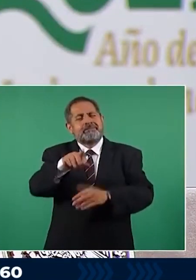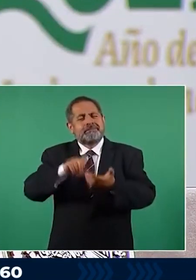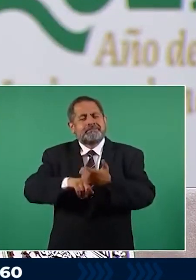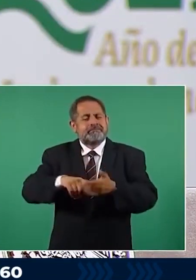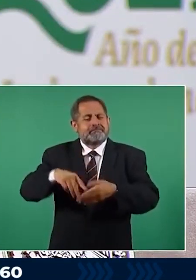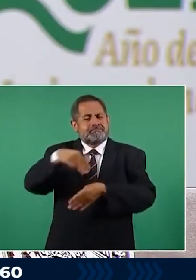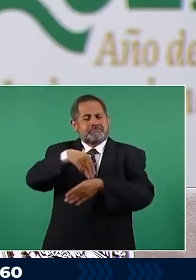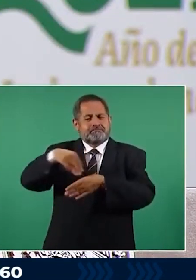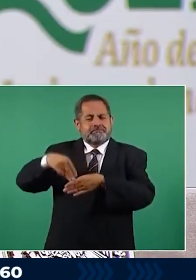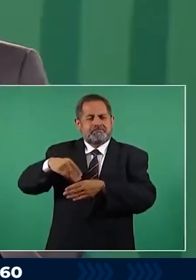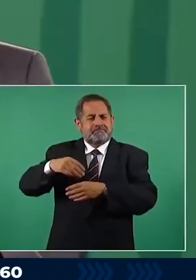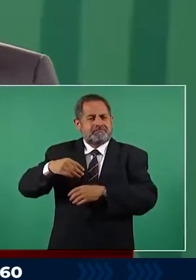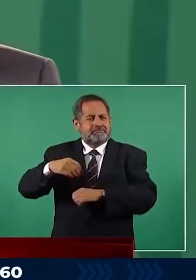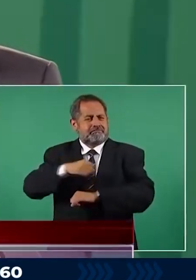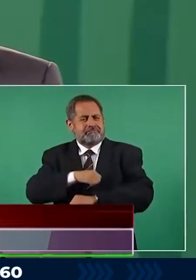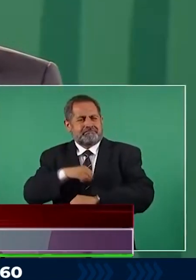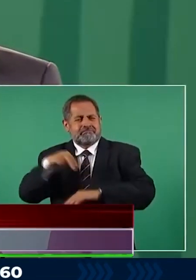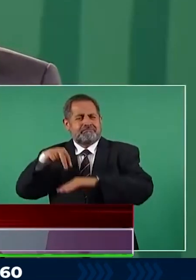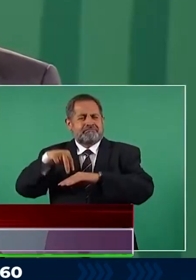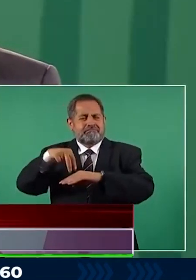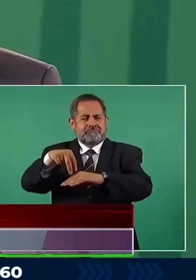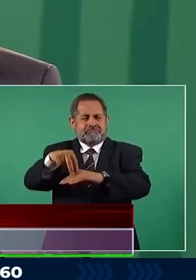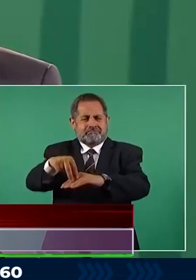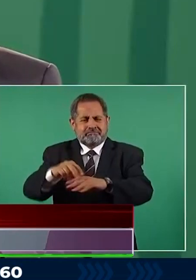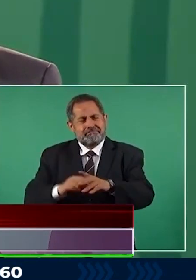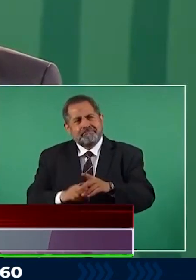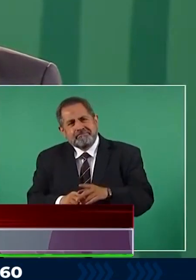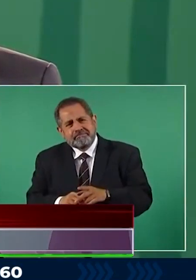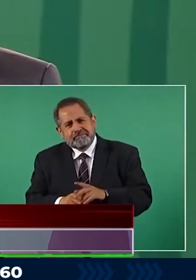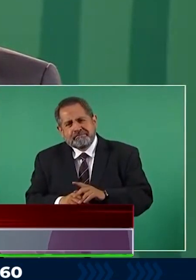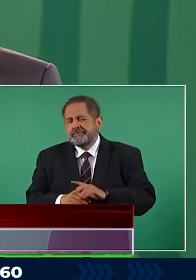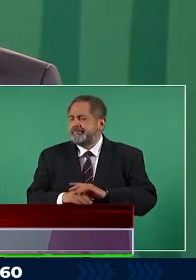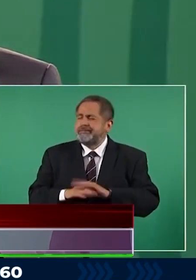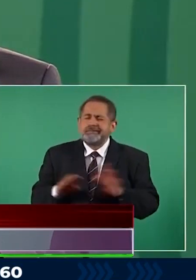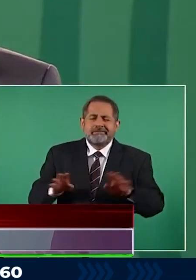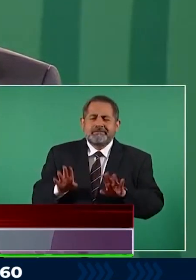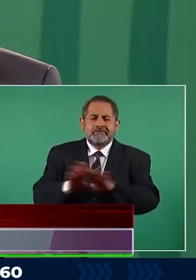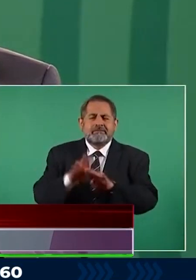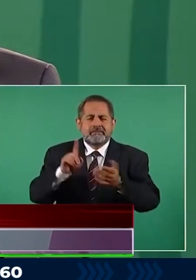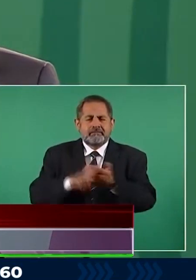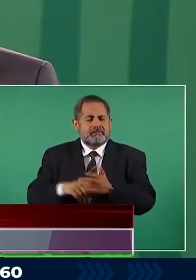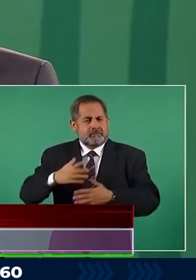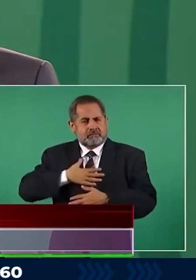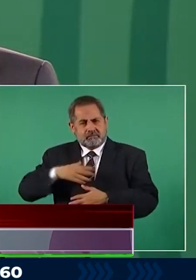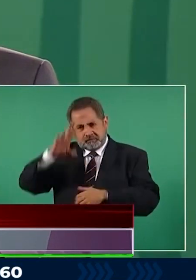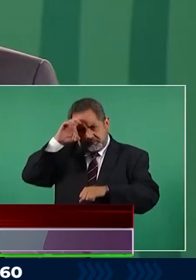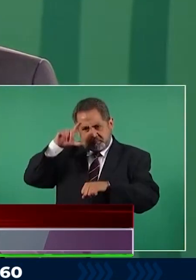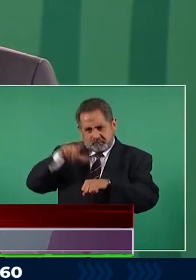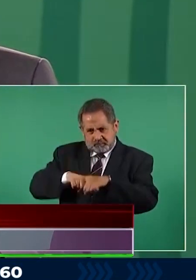pues sólo las que tienen que ver con nuestra cultura,